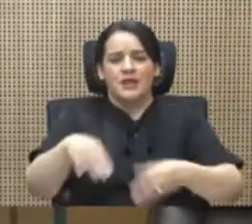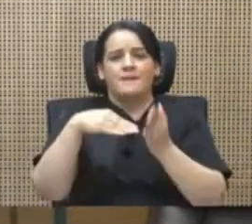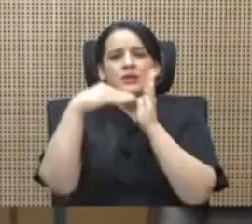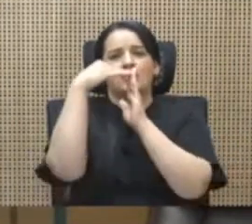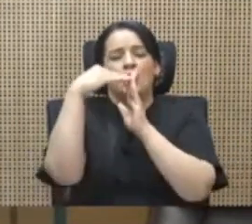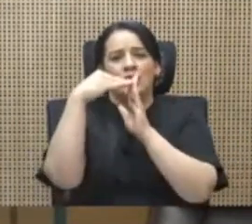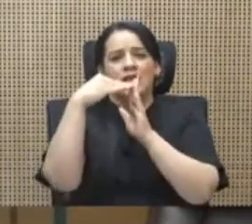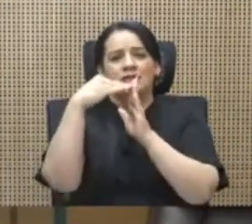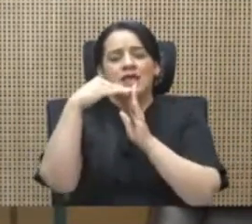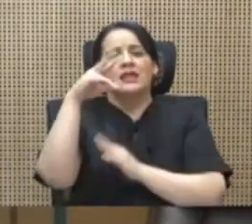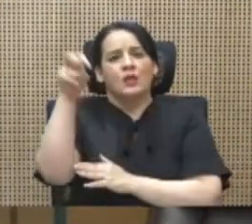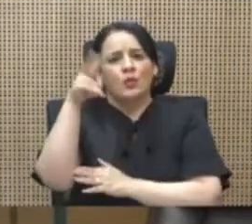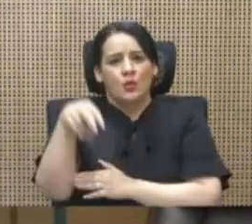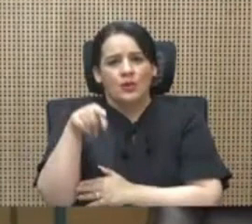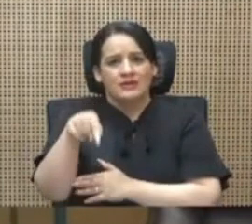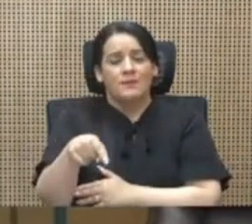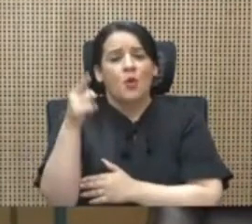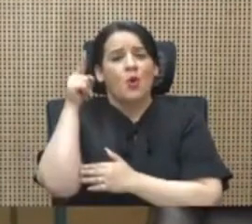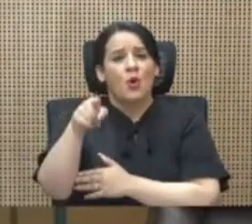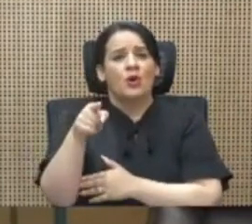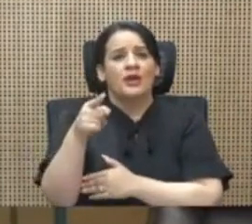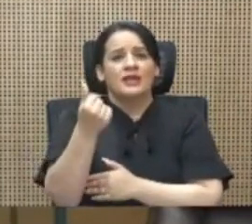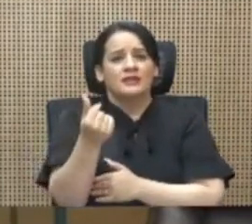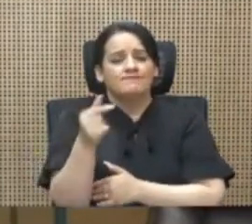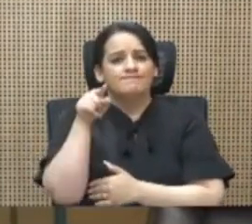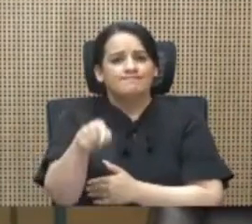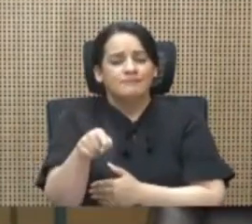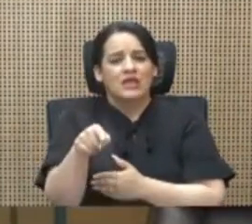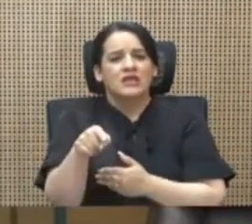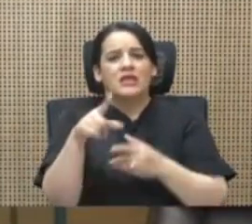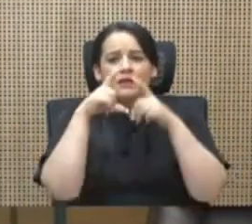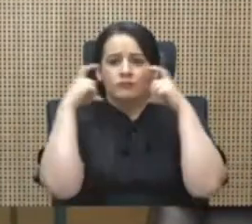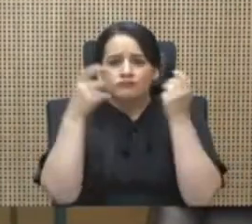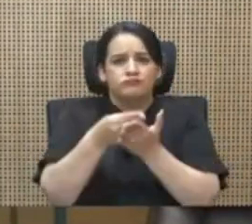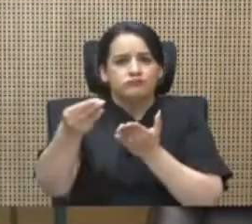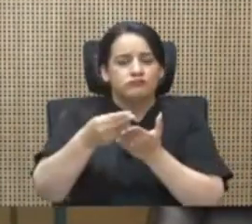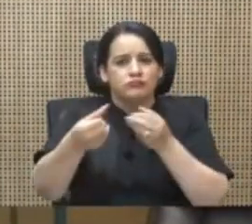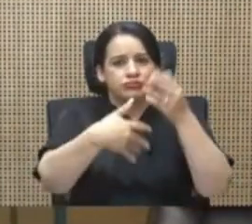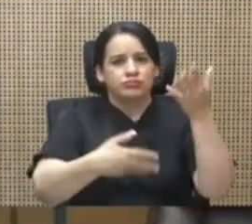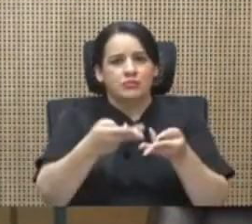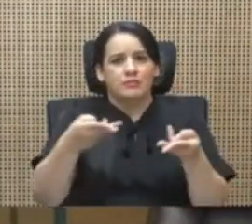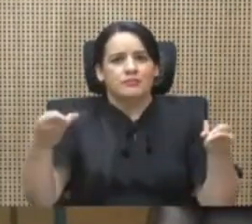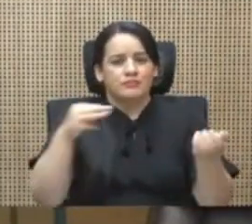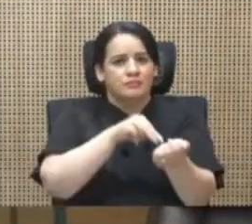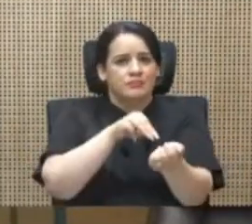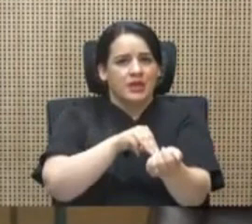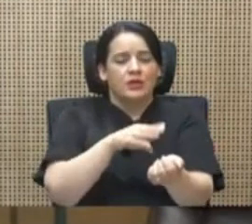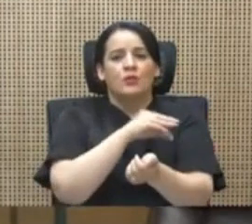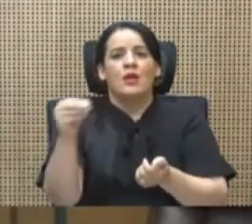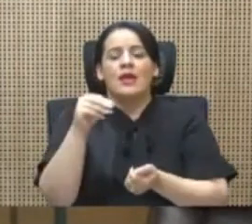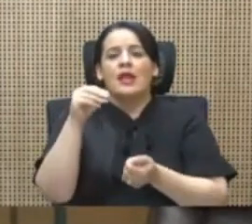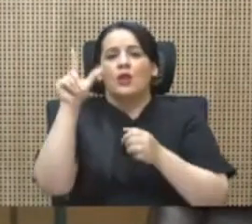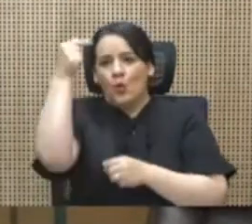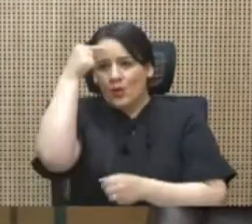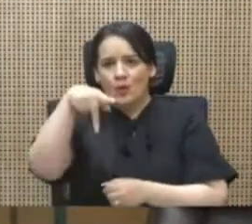por compras amañadas de mascarillas e insumos médicos. Durante más de dos años el gobierno PAC nos tuvo encerrados,